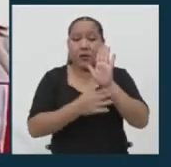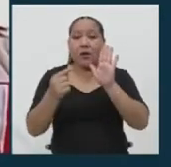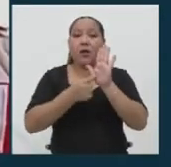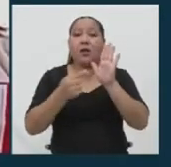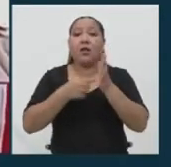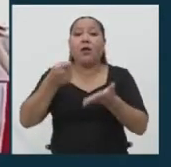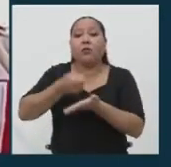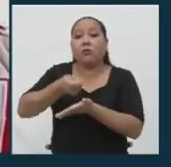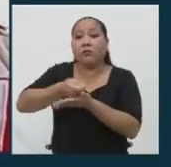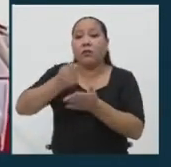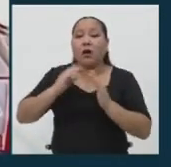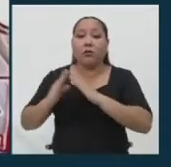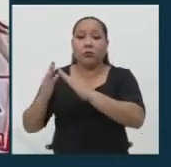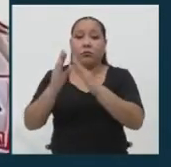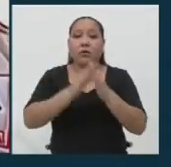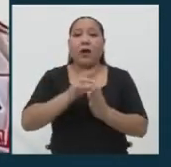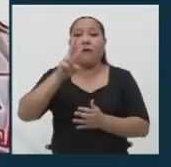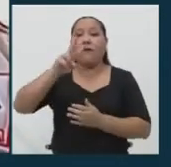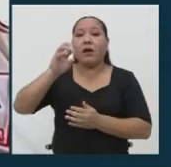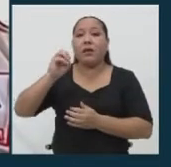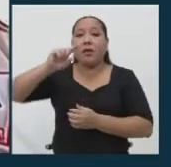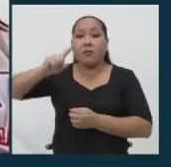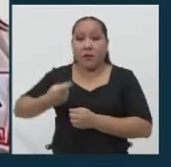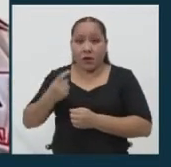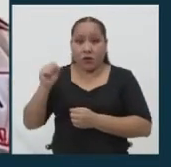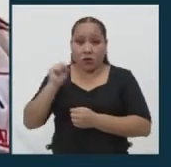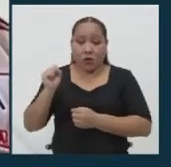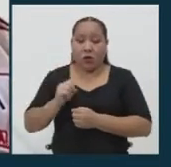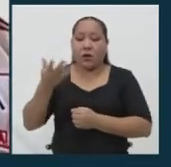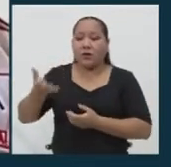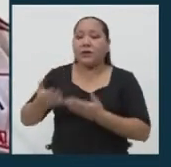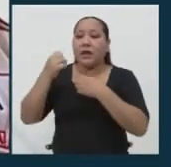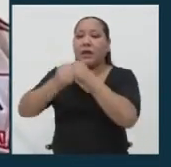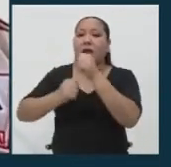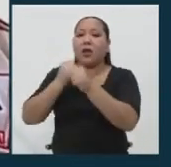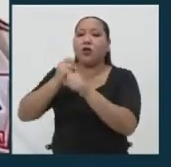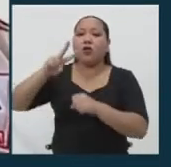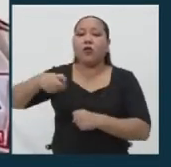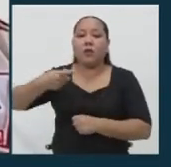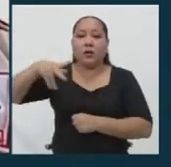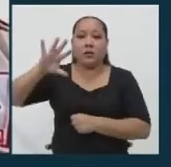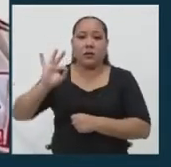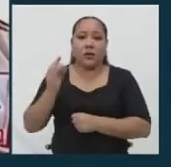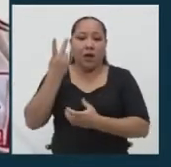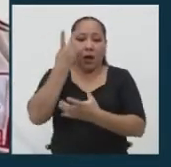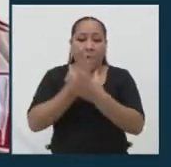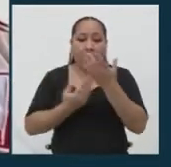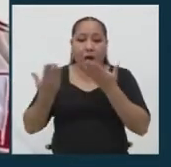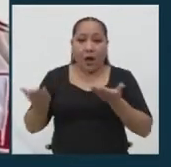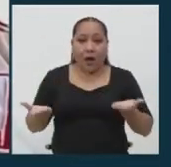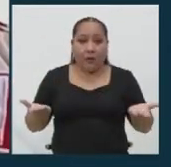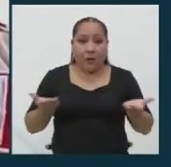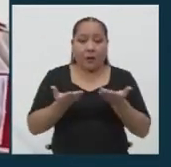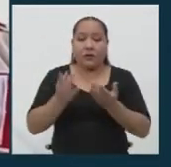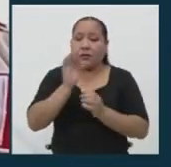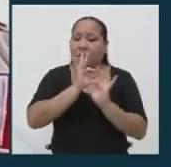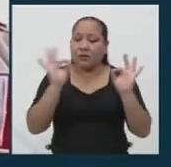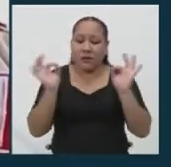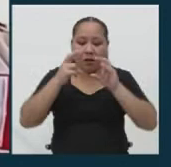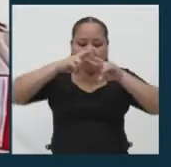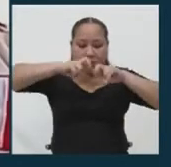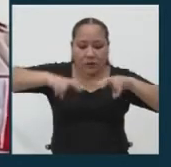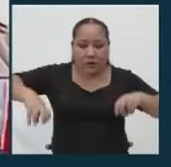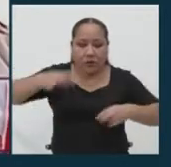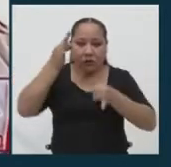tiene un total de ingresos de 20 mil soles correspondiente al año 2019. Ambas candidatas nos registran información